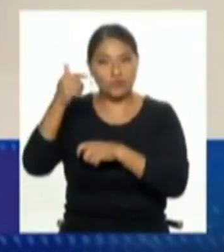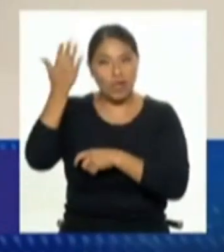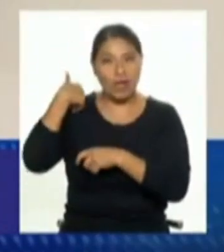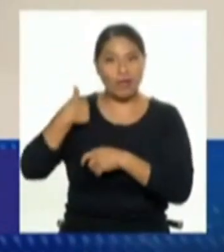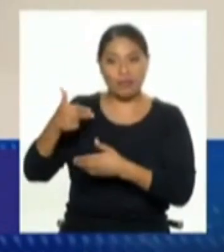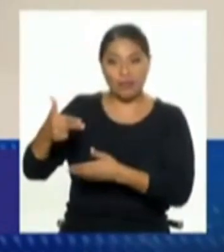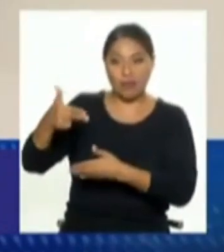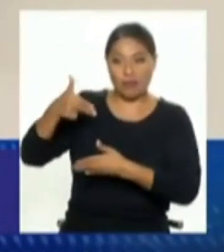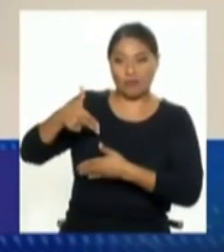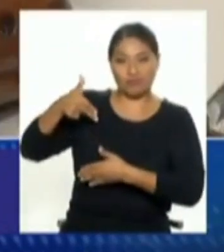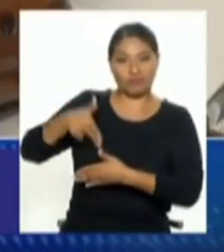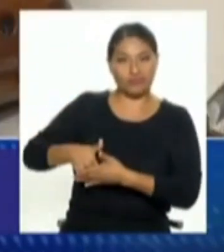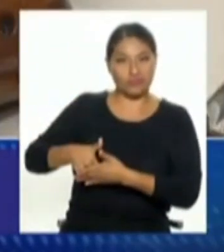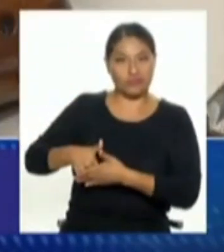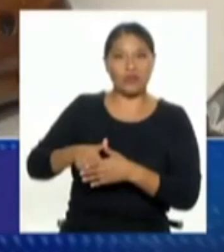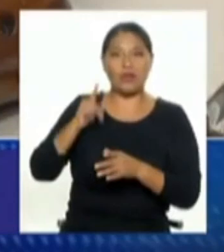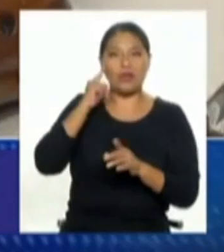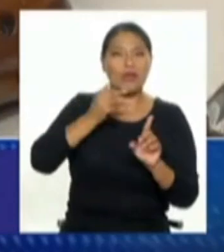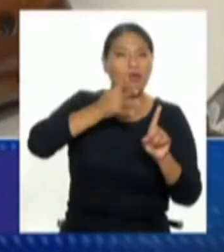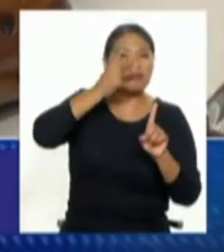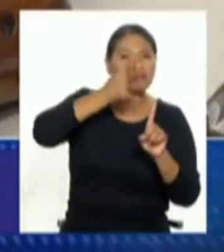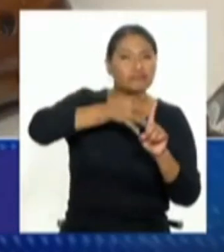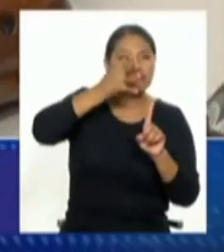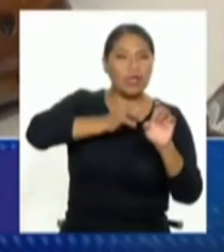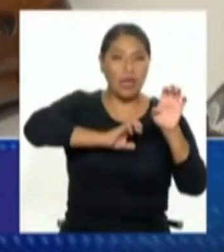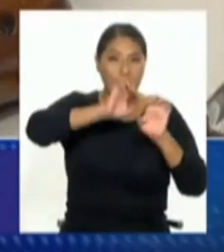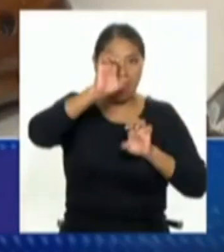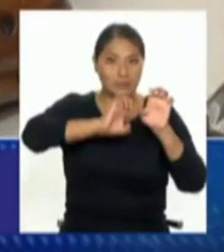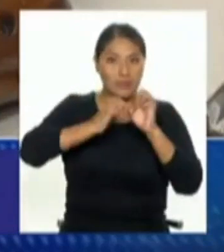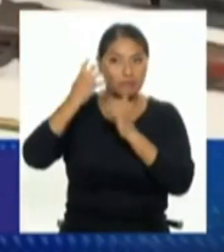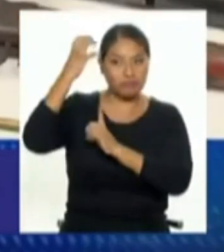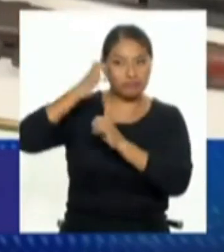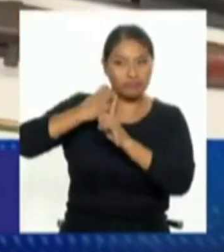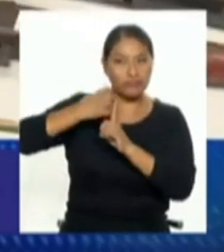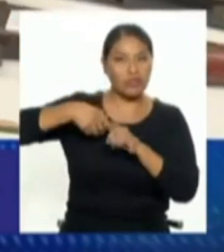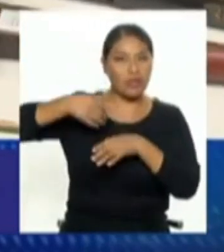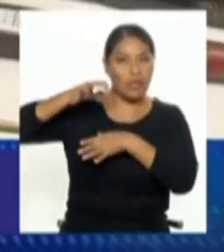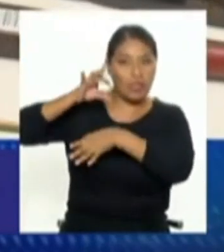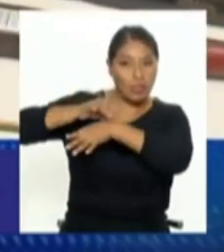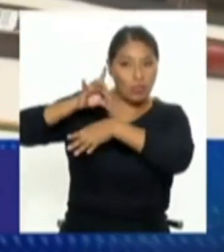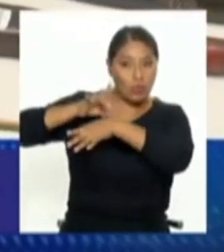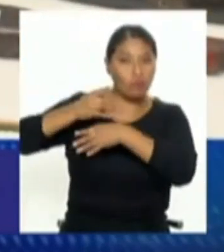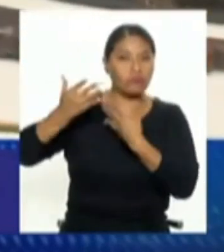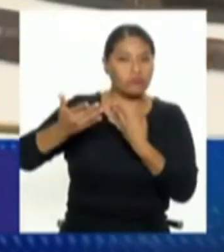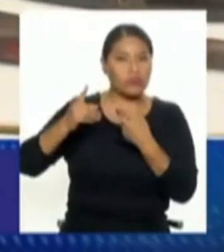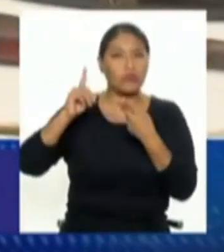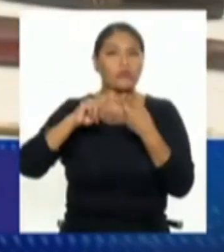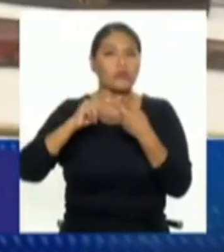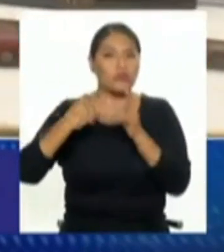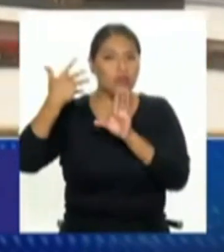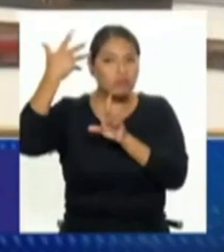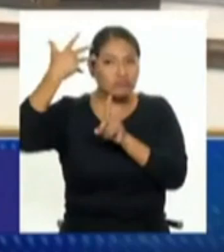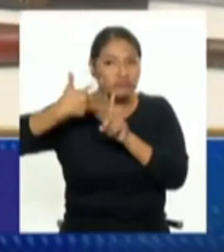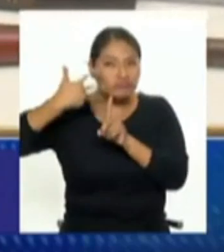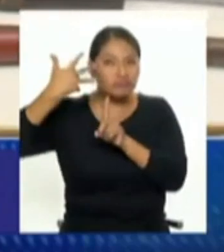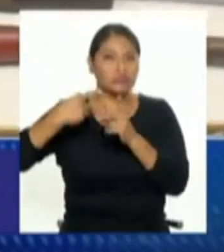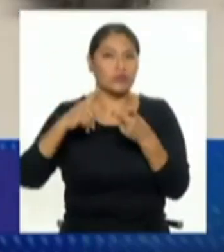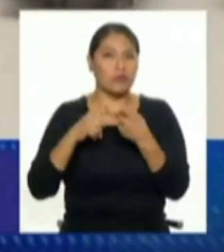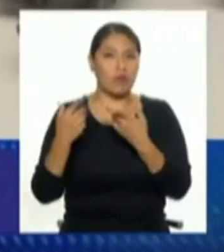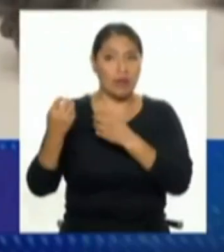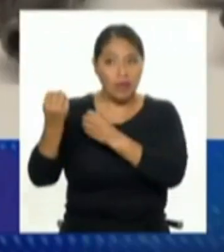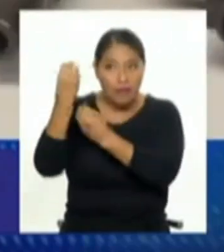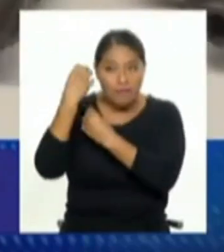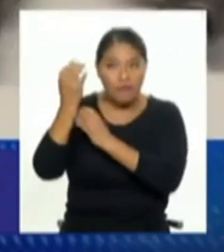debió tener un arma no debió pasar un examen no pasaría un examen médico bien hecho seguramente no tiene ninguna capacitación para usar el arma